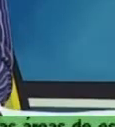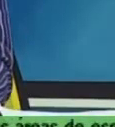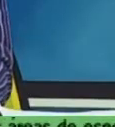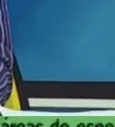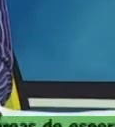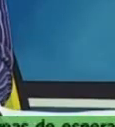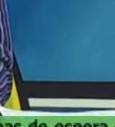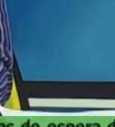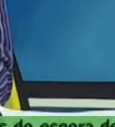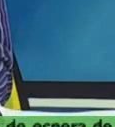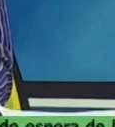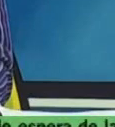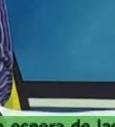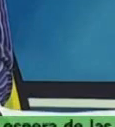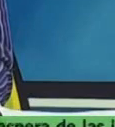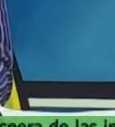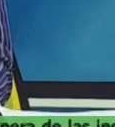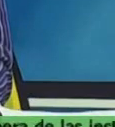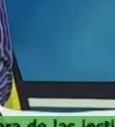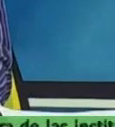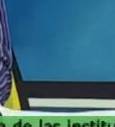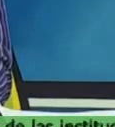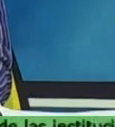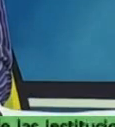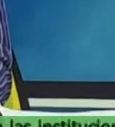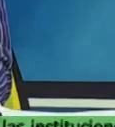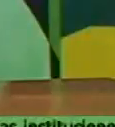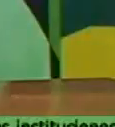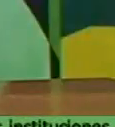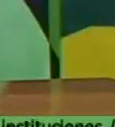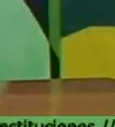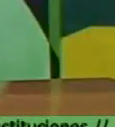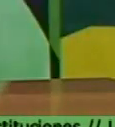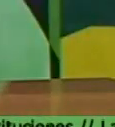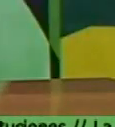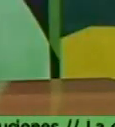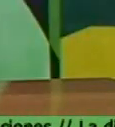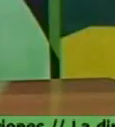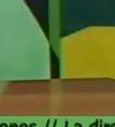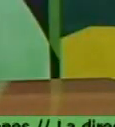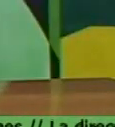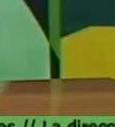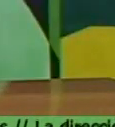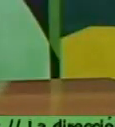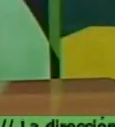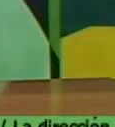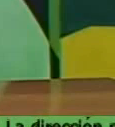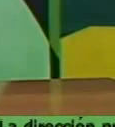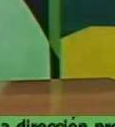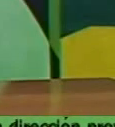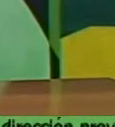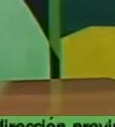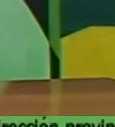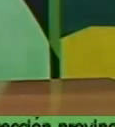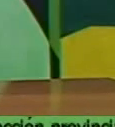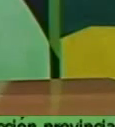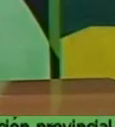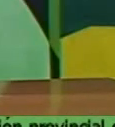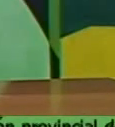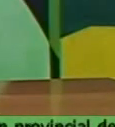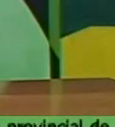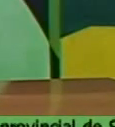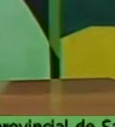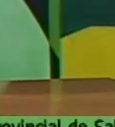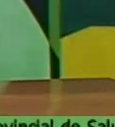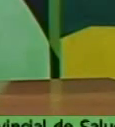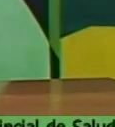de ese fisco Julio Quiñones Guerrero es director provincial de la Oficina Nacional de Atención Tributaria en las Tunas y